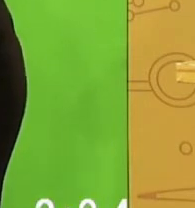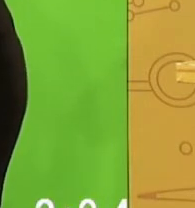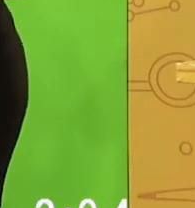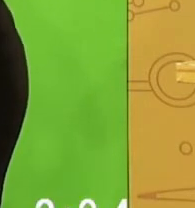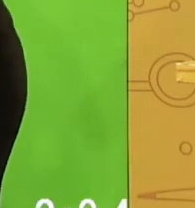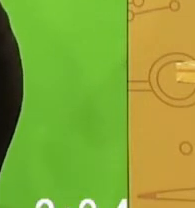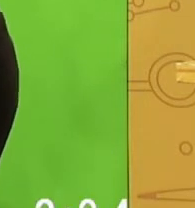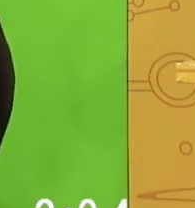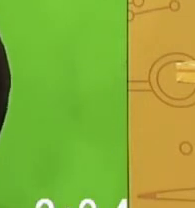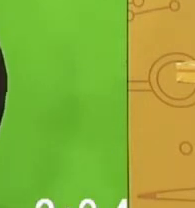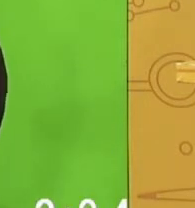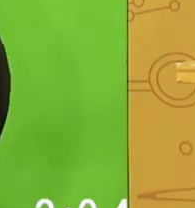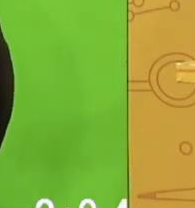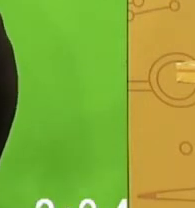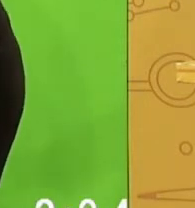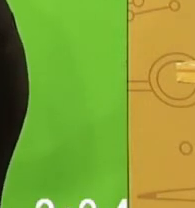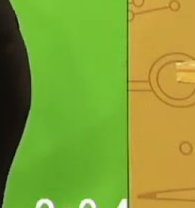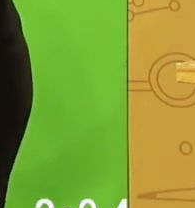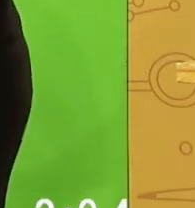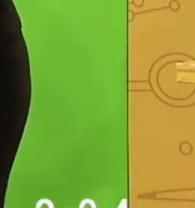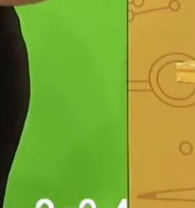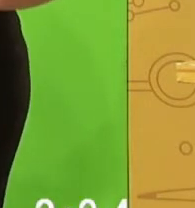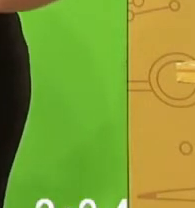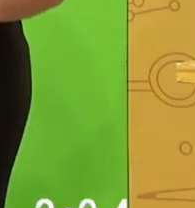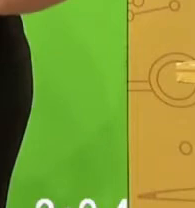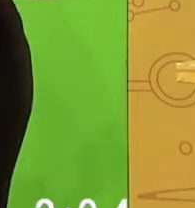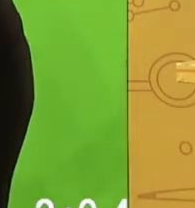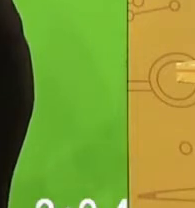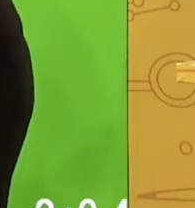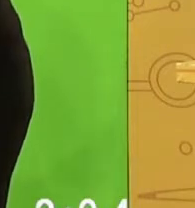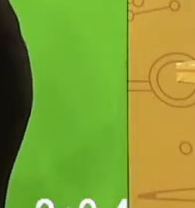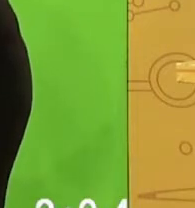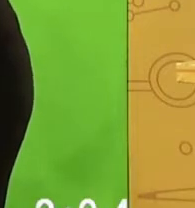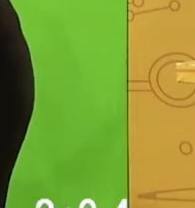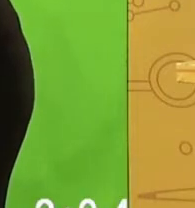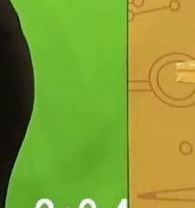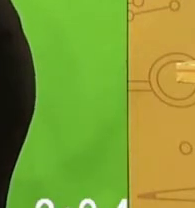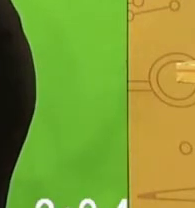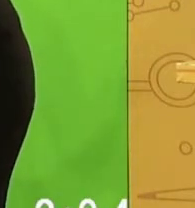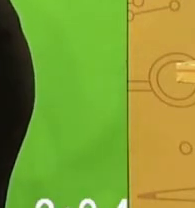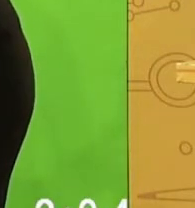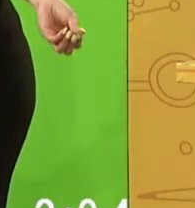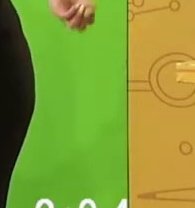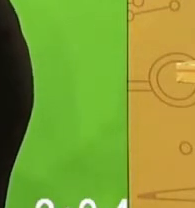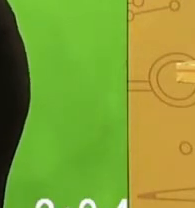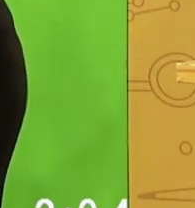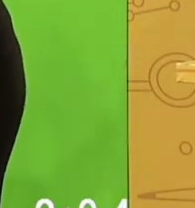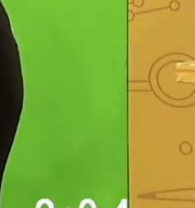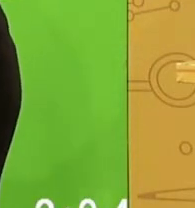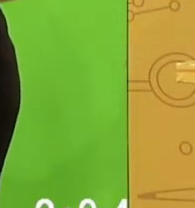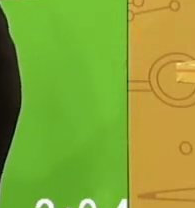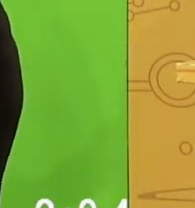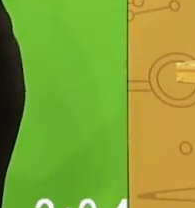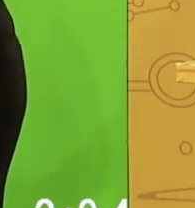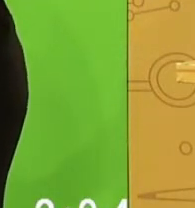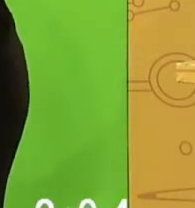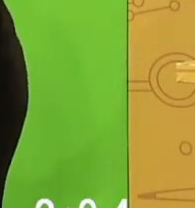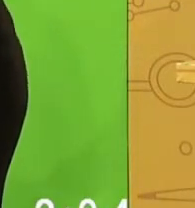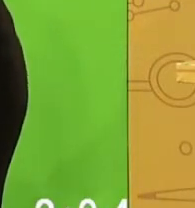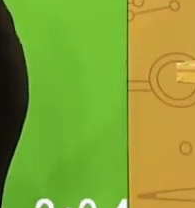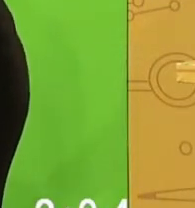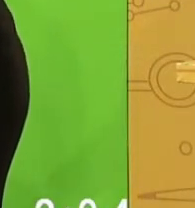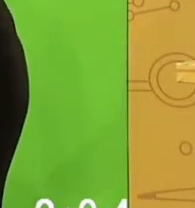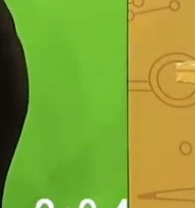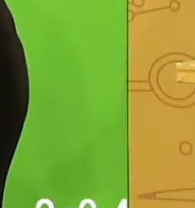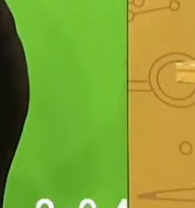¿Ok? Espero y hayan aprendido todas estas señas y sobre todo de una manera divertida. Nosotras no nos vamos,